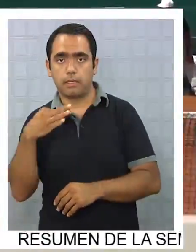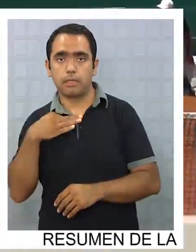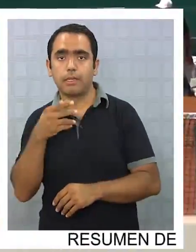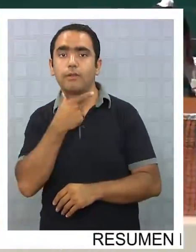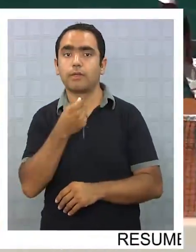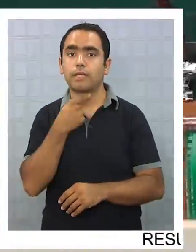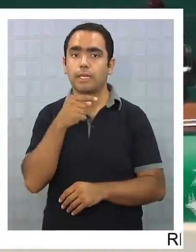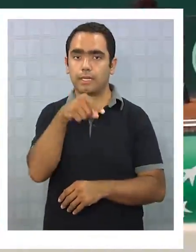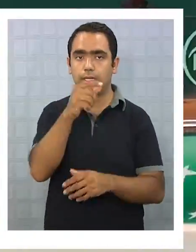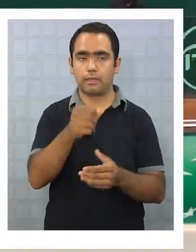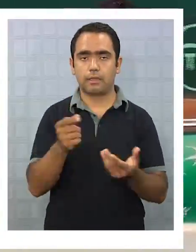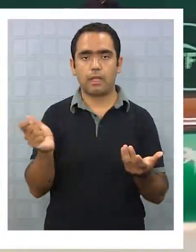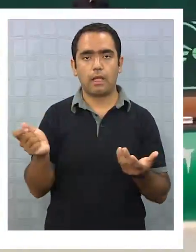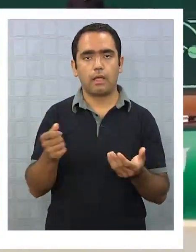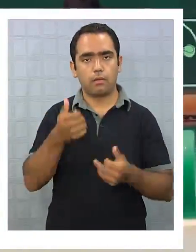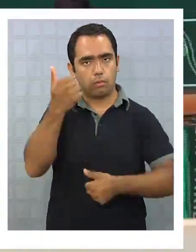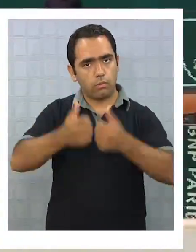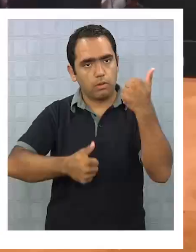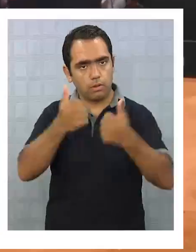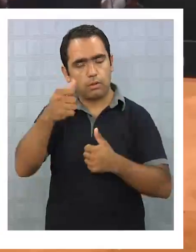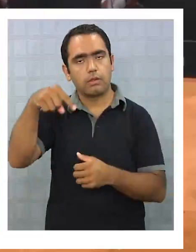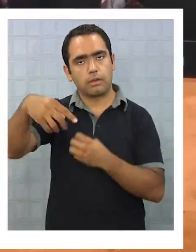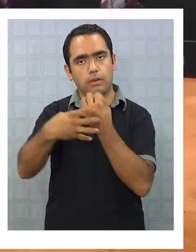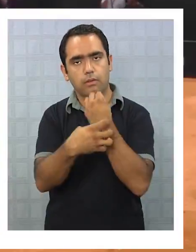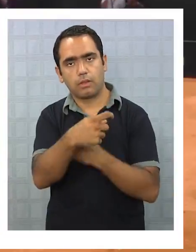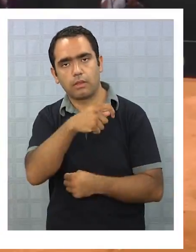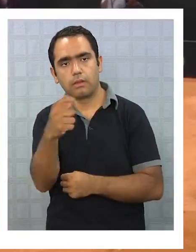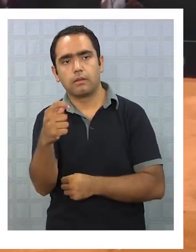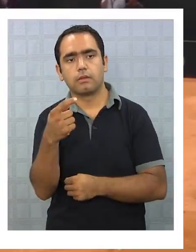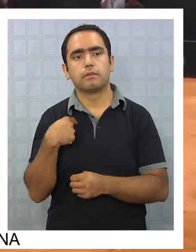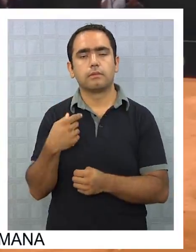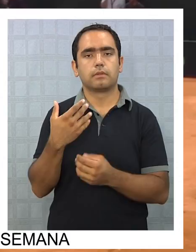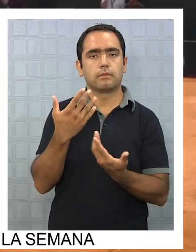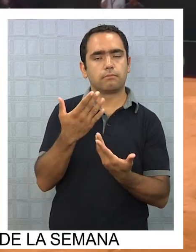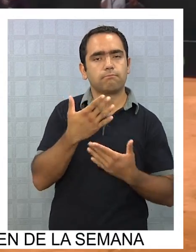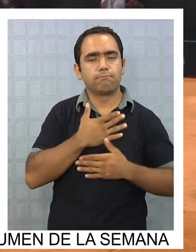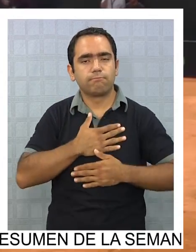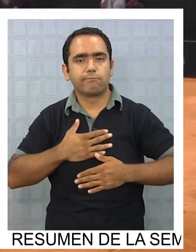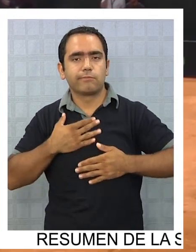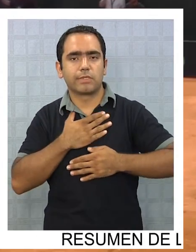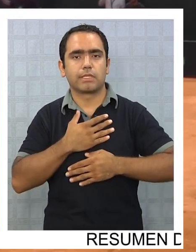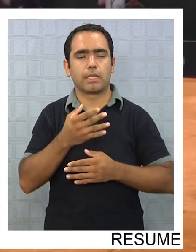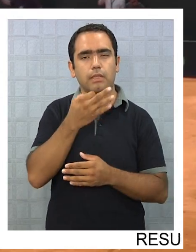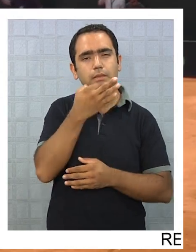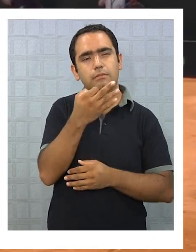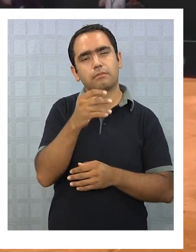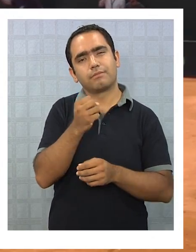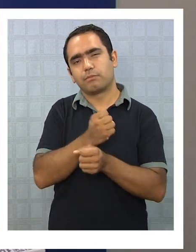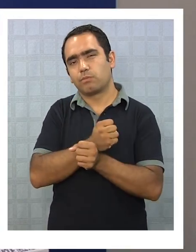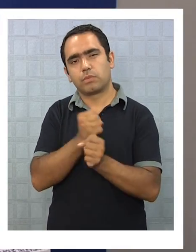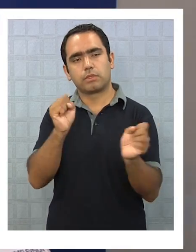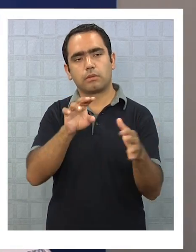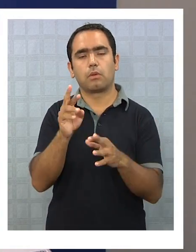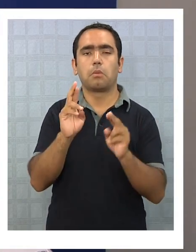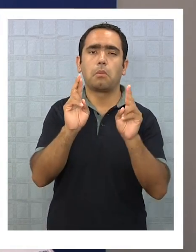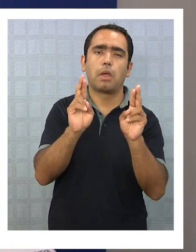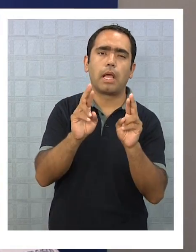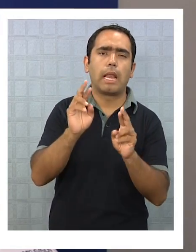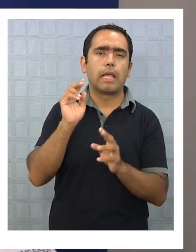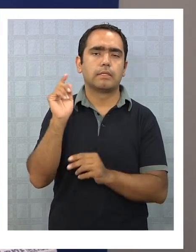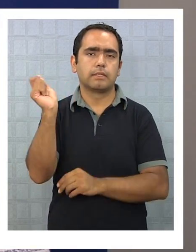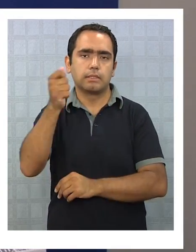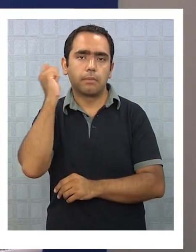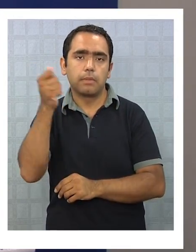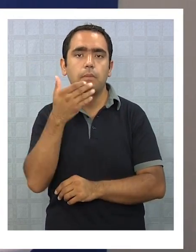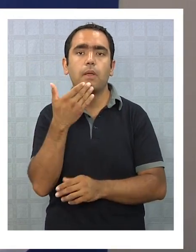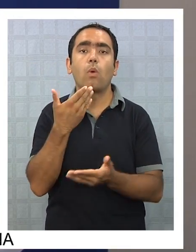pretende que este campeonato se realice en la región, aspiraciones que el Edil ve hasta imposible. Pero esperamos traerla en